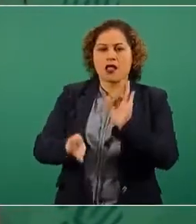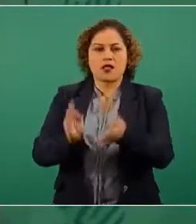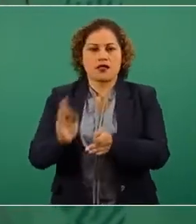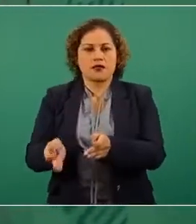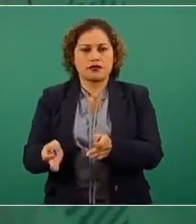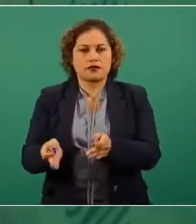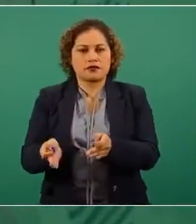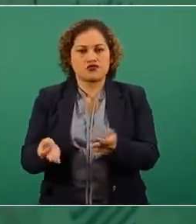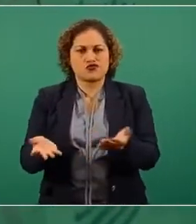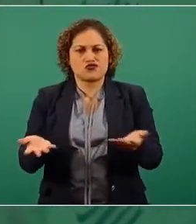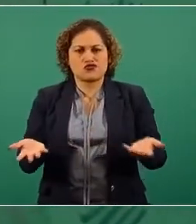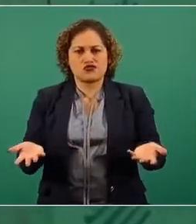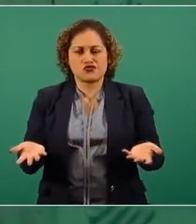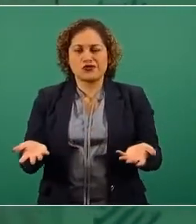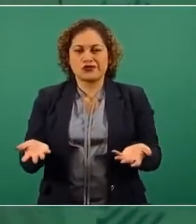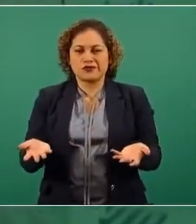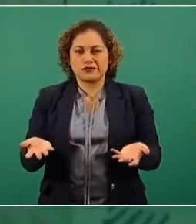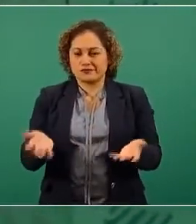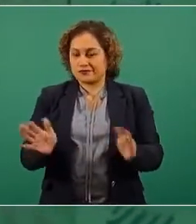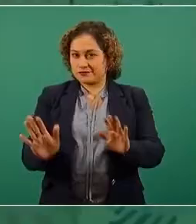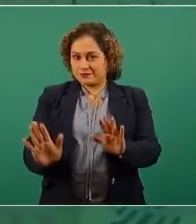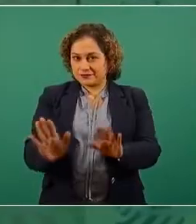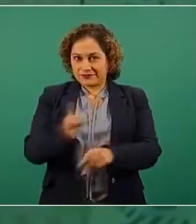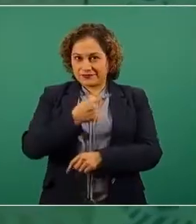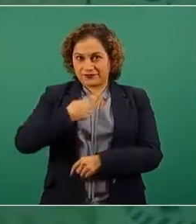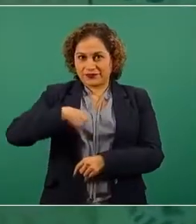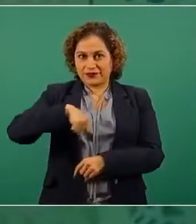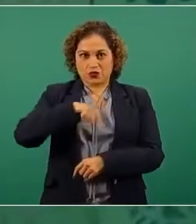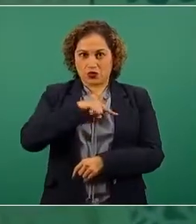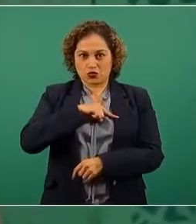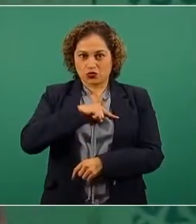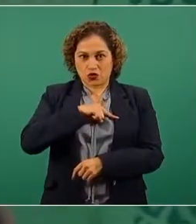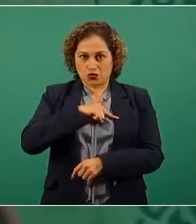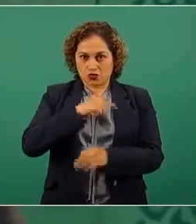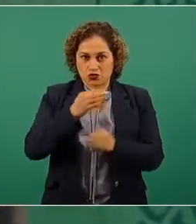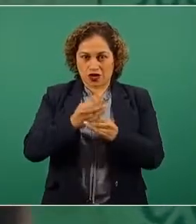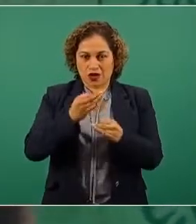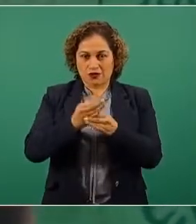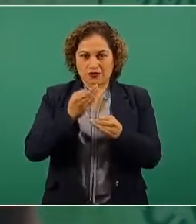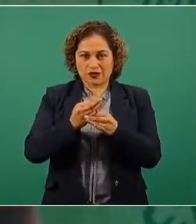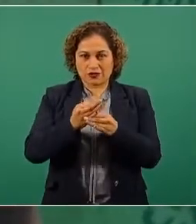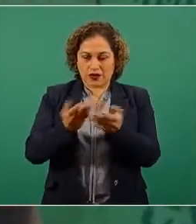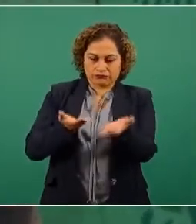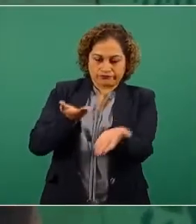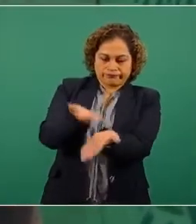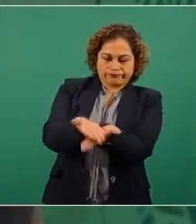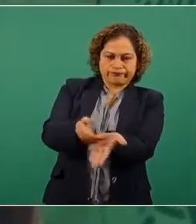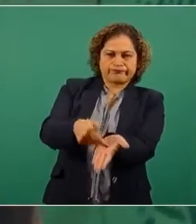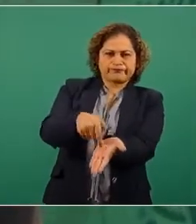Entonces, nosotros, ¿qué es lo que se está proponiendo?